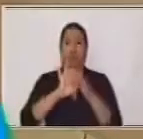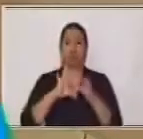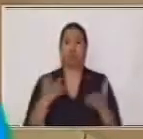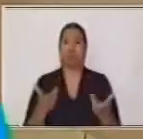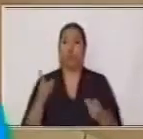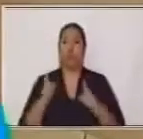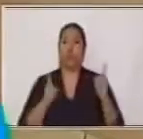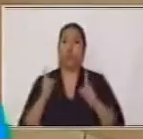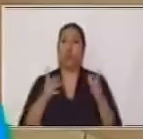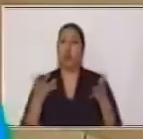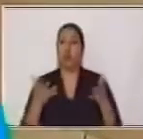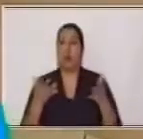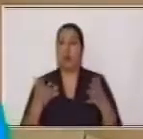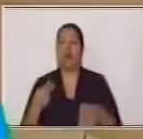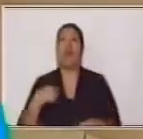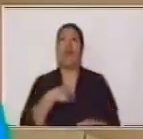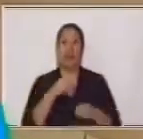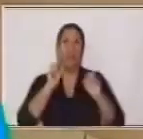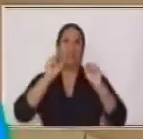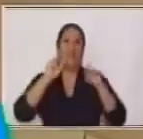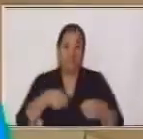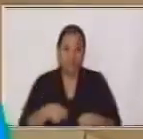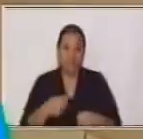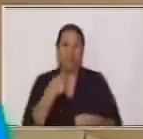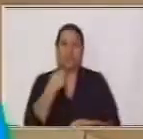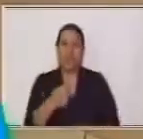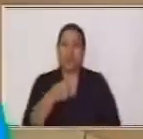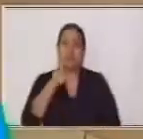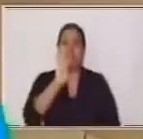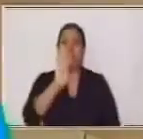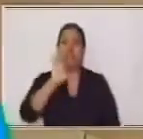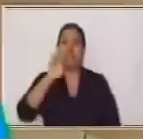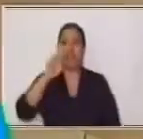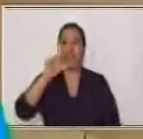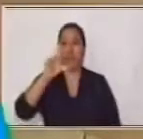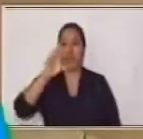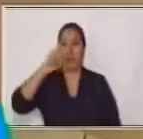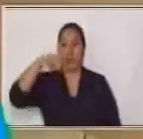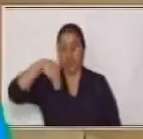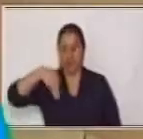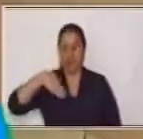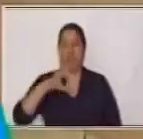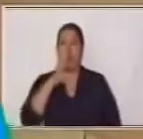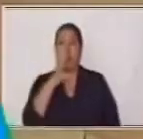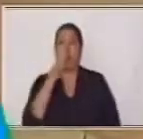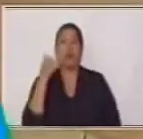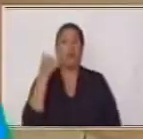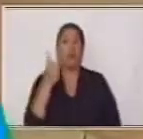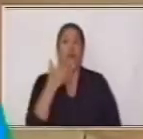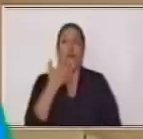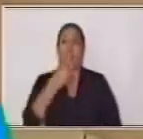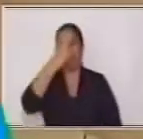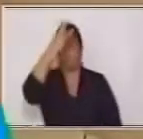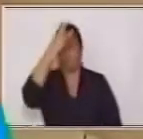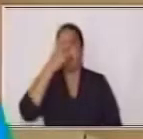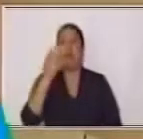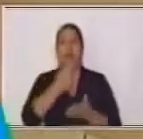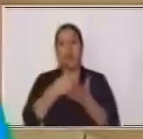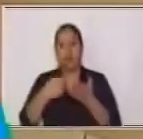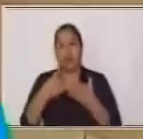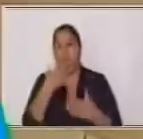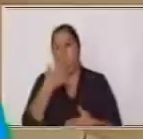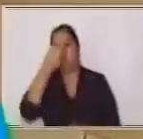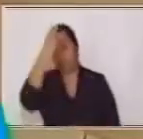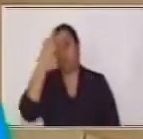Podemos mencionar, Belén habla bien el mam y escribe perfectamente el cachique. Entonces,